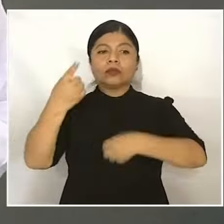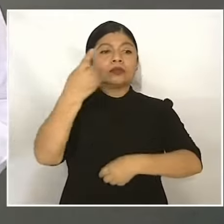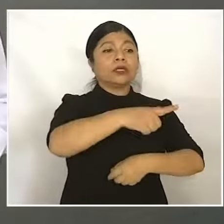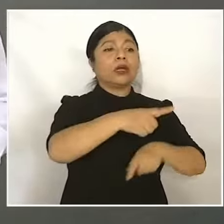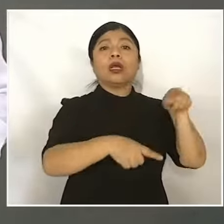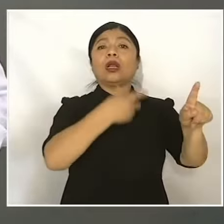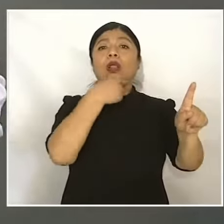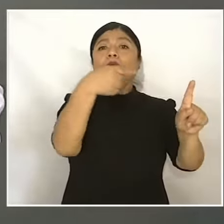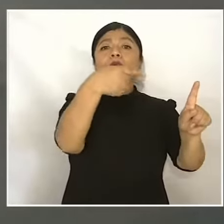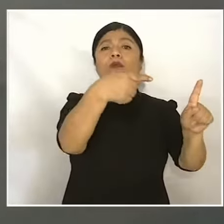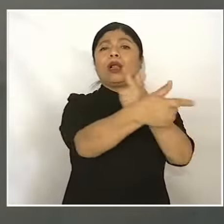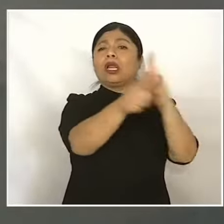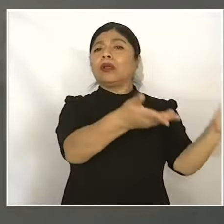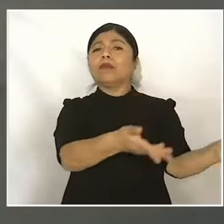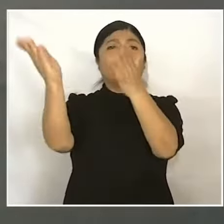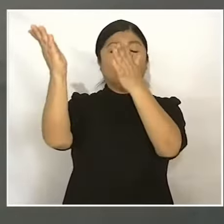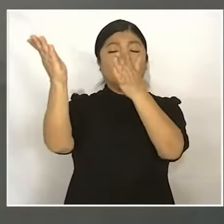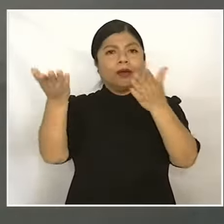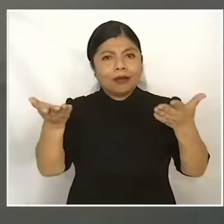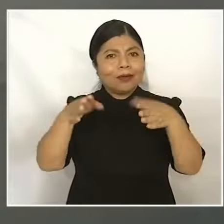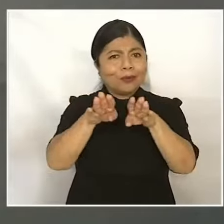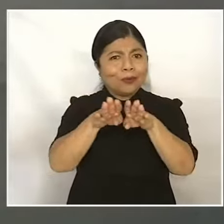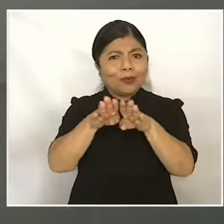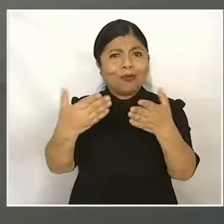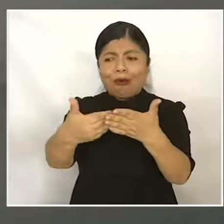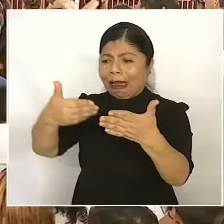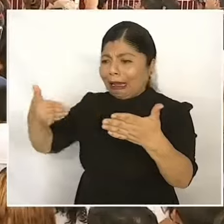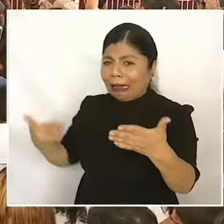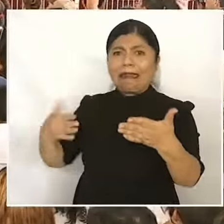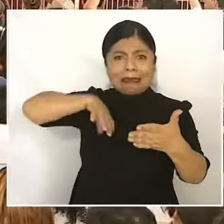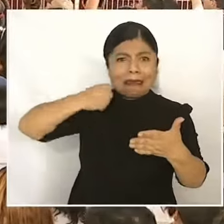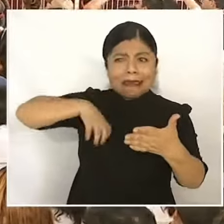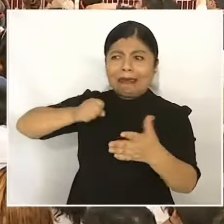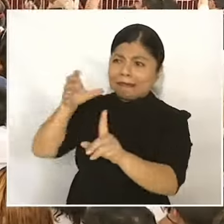libere. Eso ya no queremos que siga sucediendo en nuestro país.